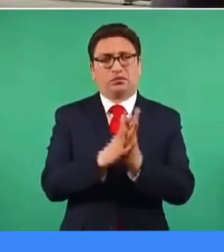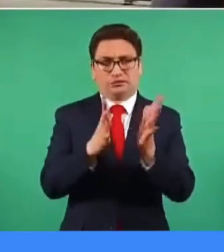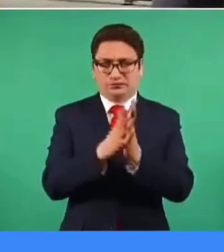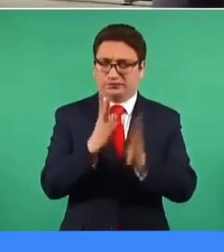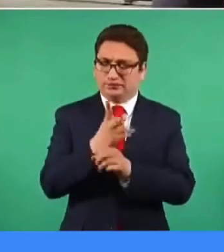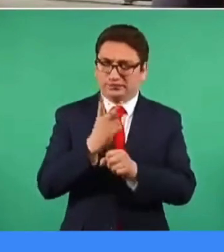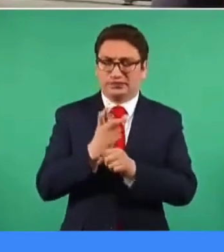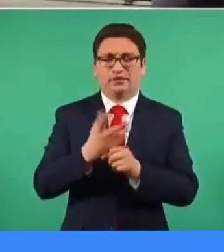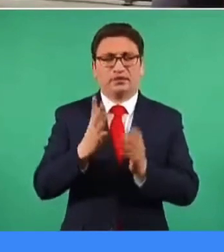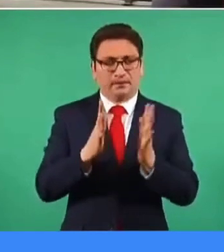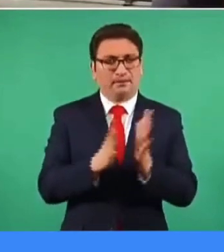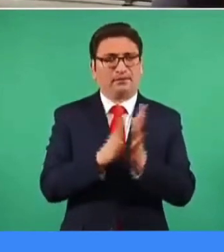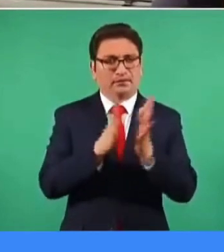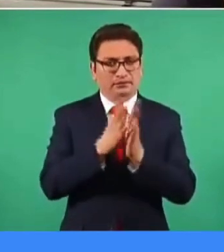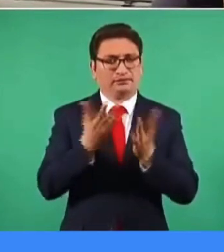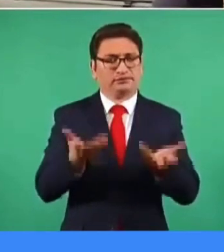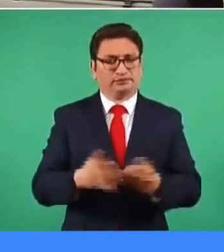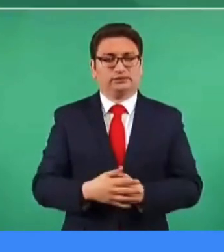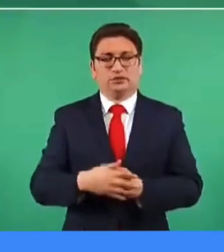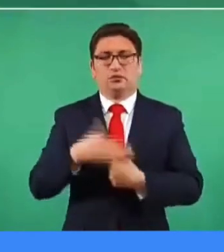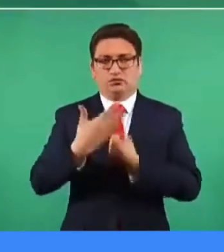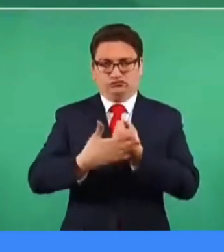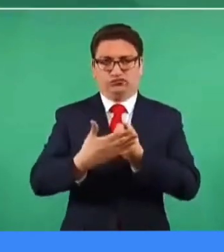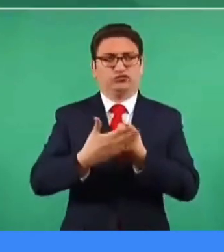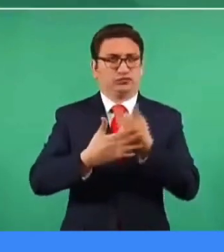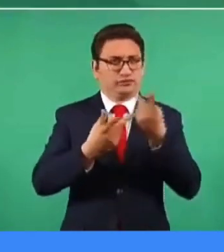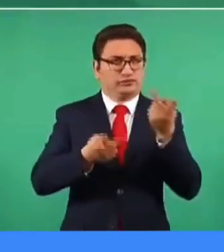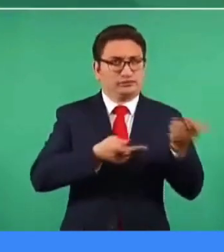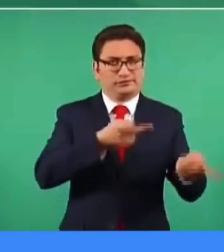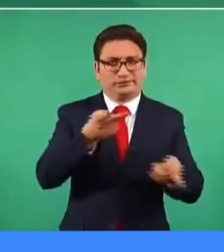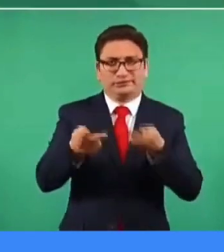va a haber esta consulta